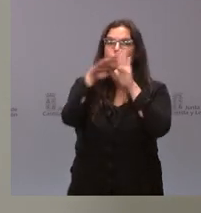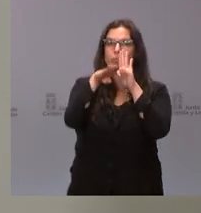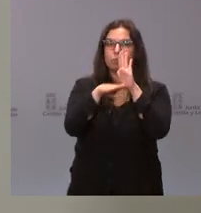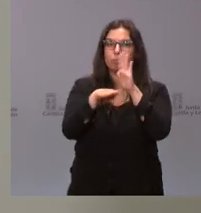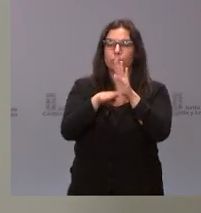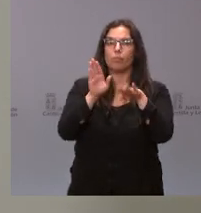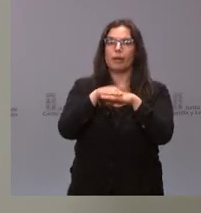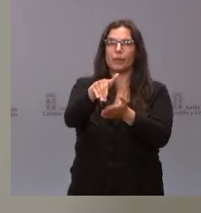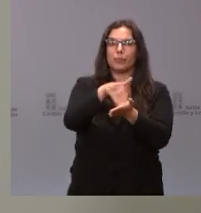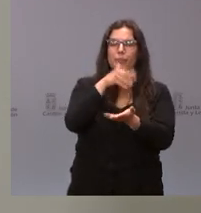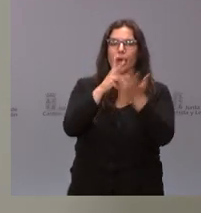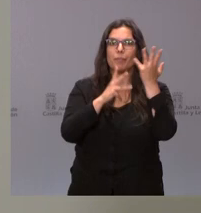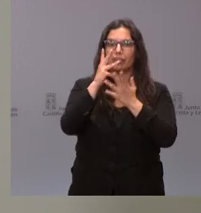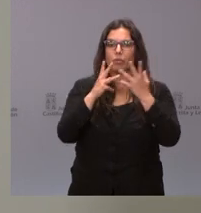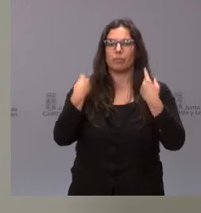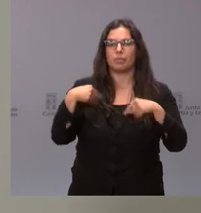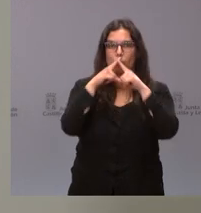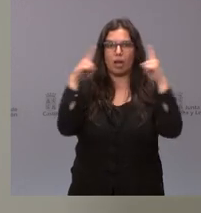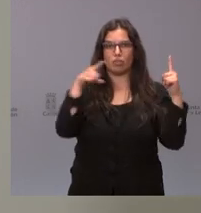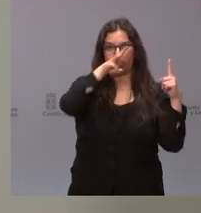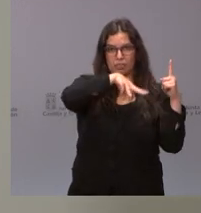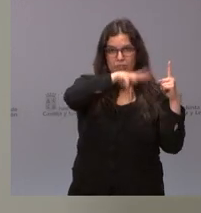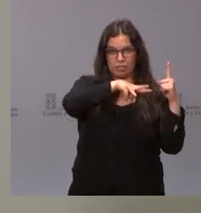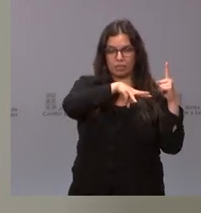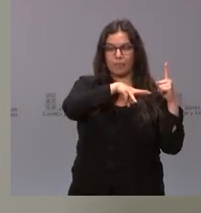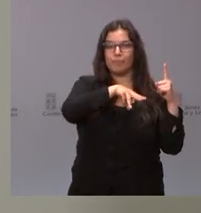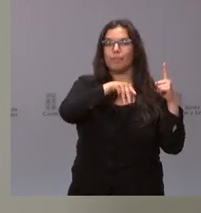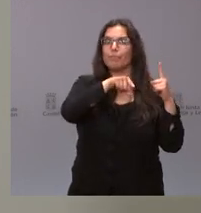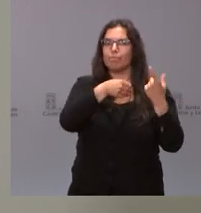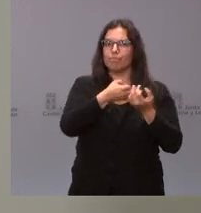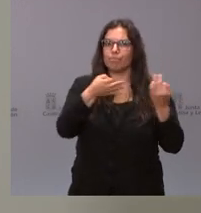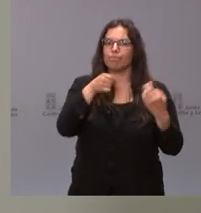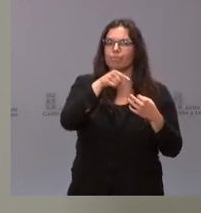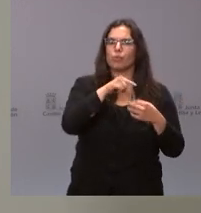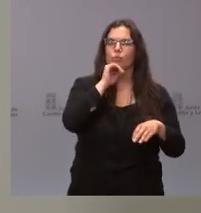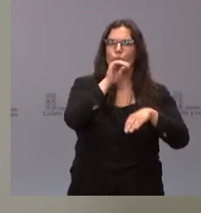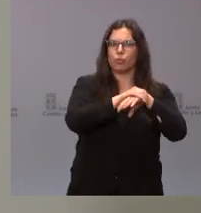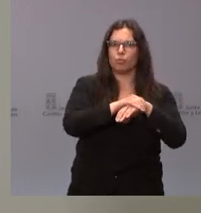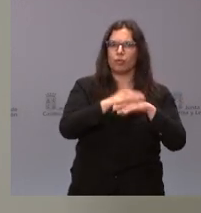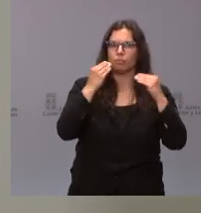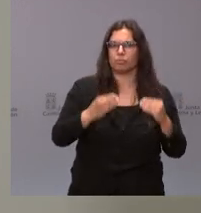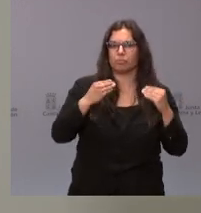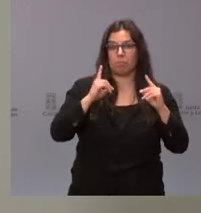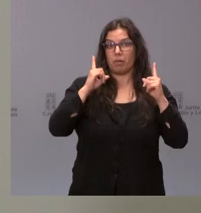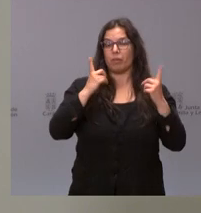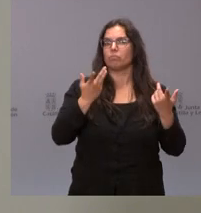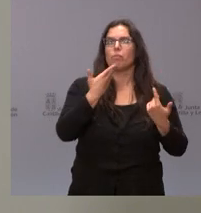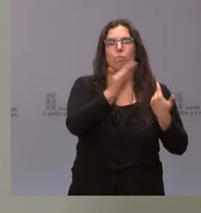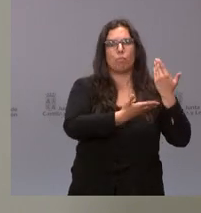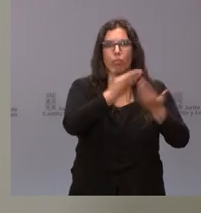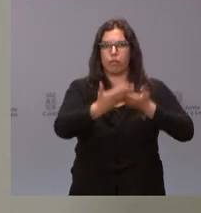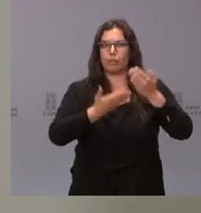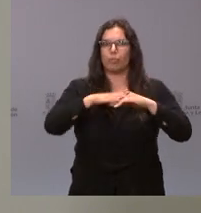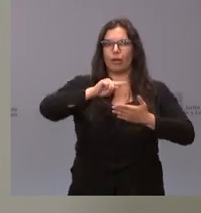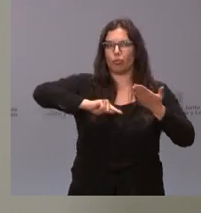administrativa relativas al primer trimestre del año 2022, donde efectivamente se siguen cumpliendo, de acuerdo con lo previsto, los procedimientos de